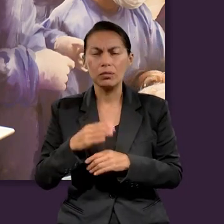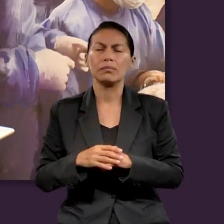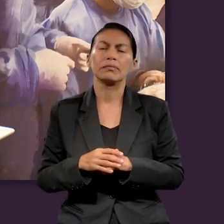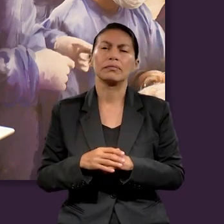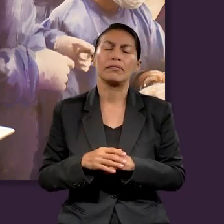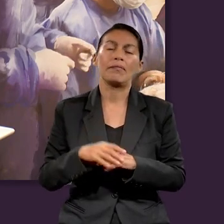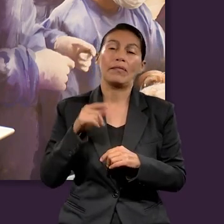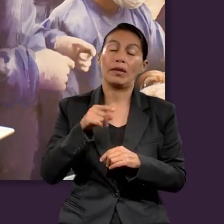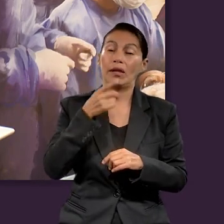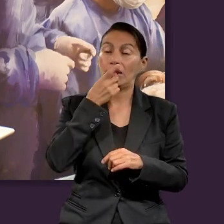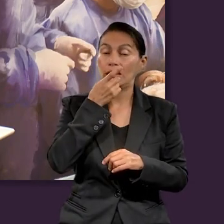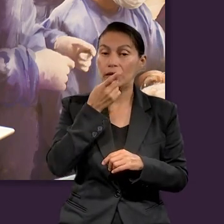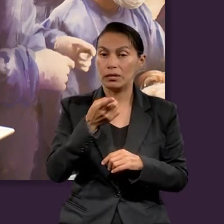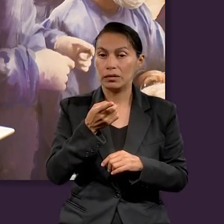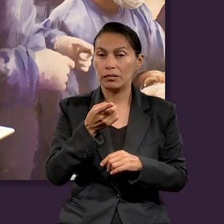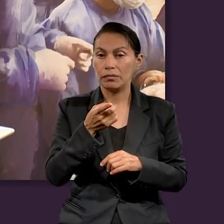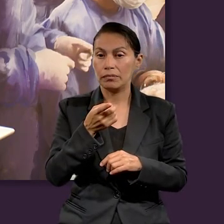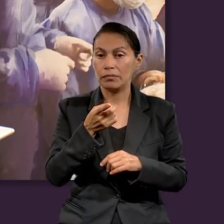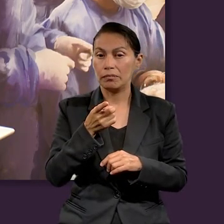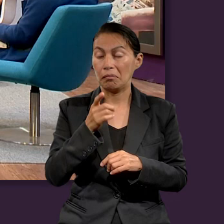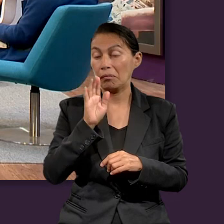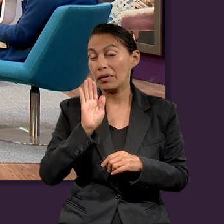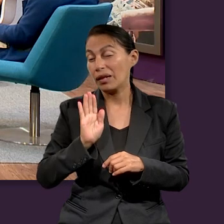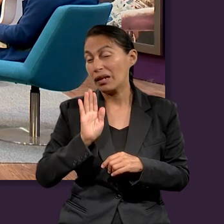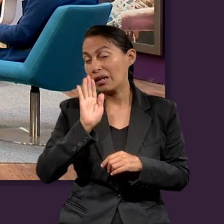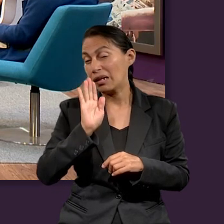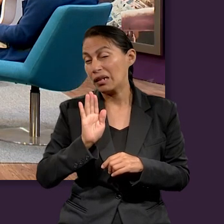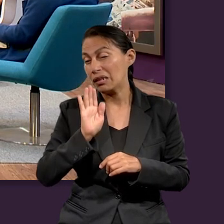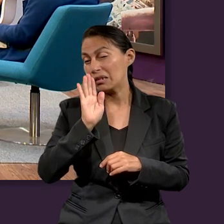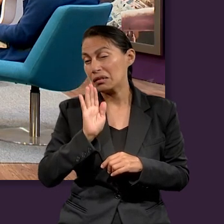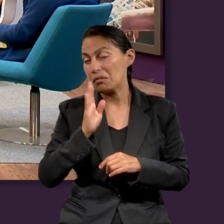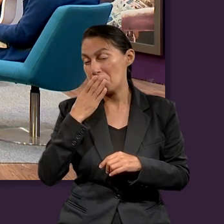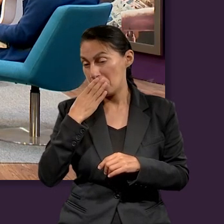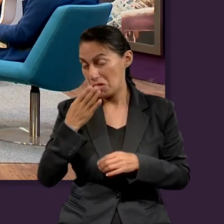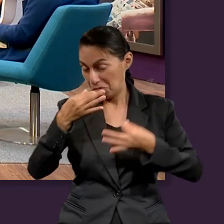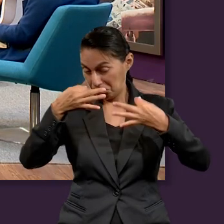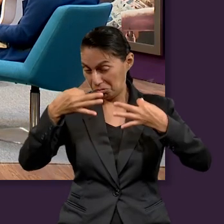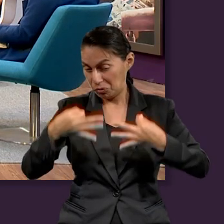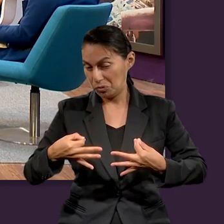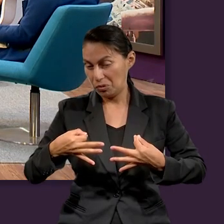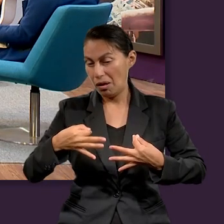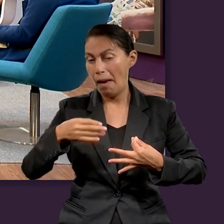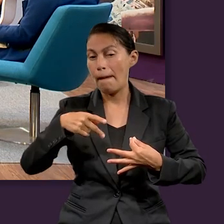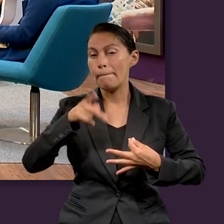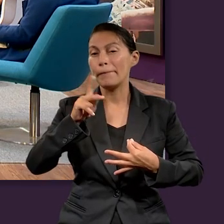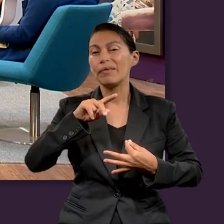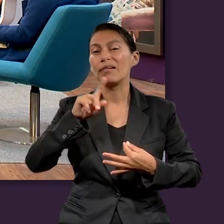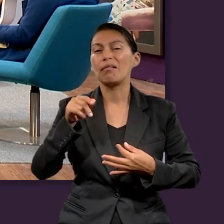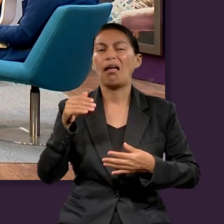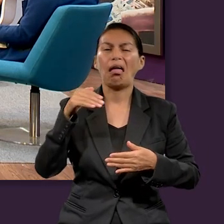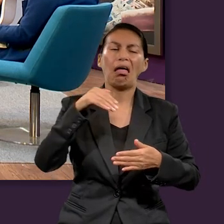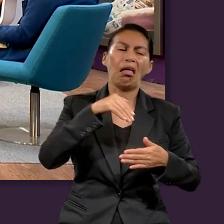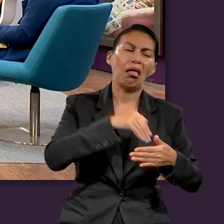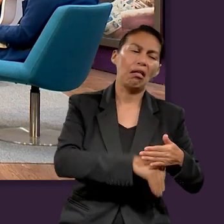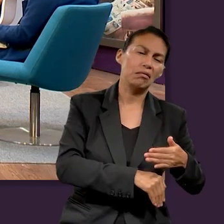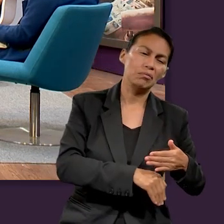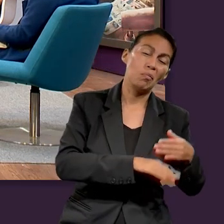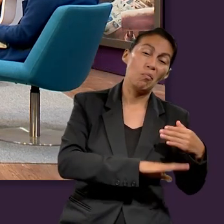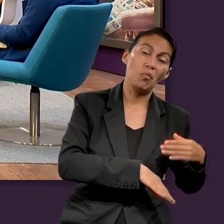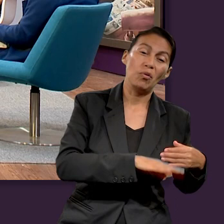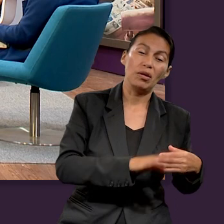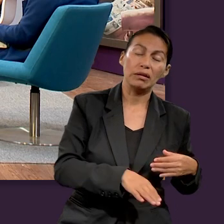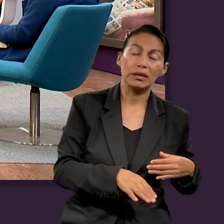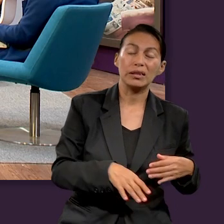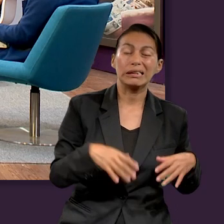bueno. Bueno, menciona que puede parecer que es derecho, pero al final nos